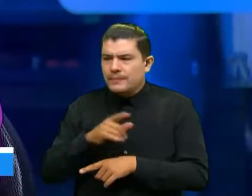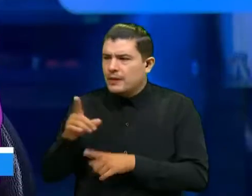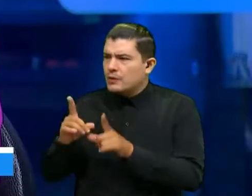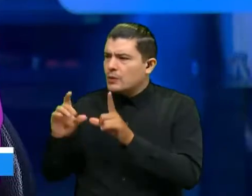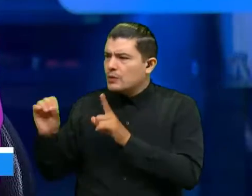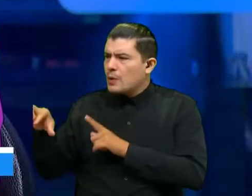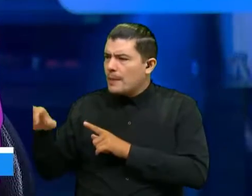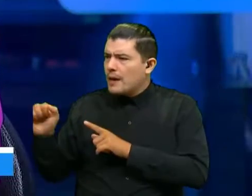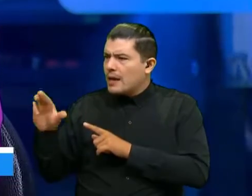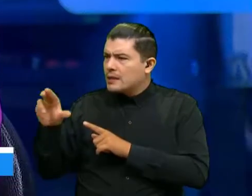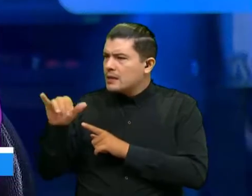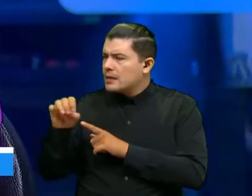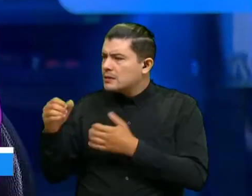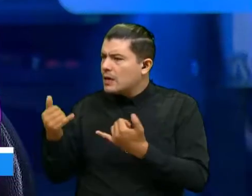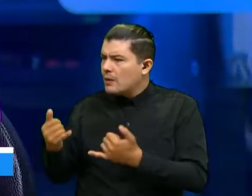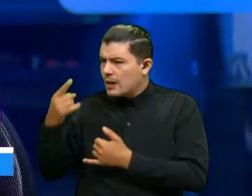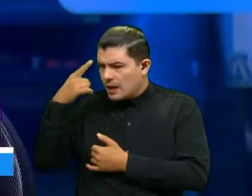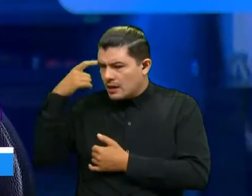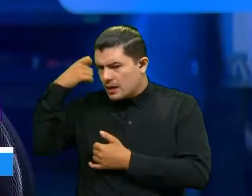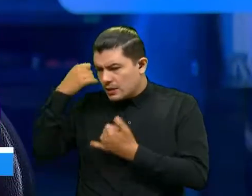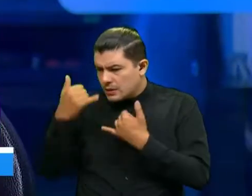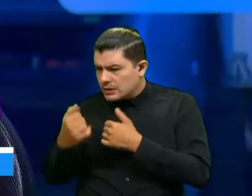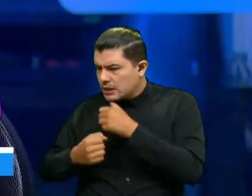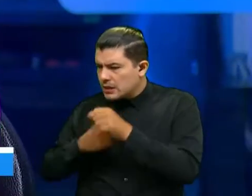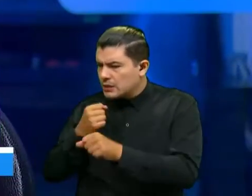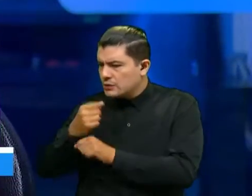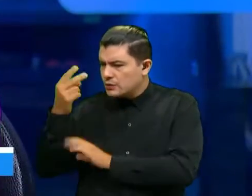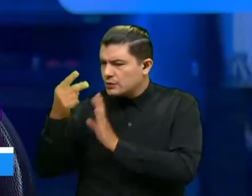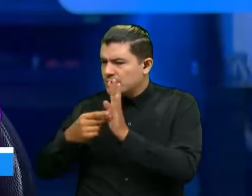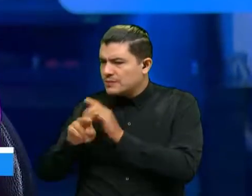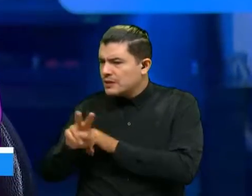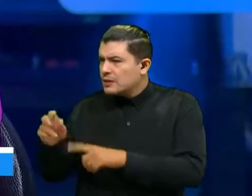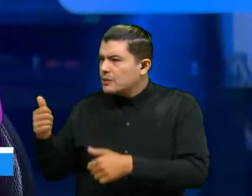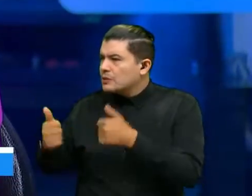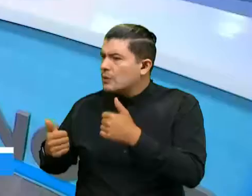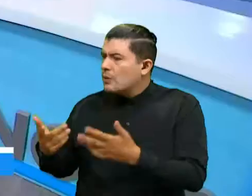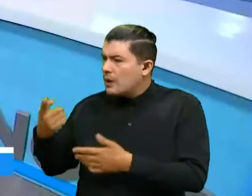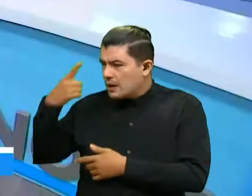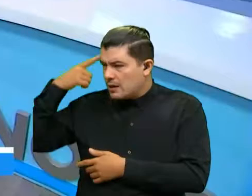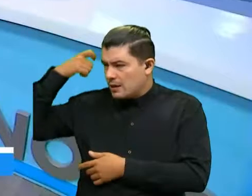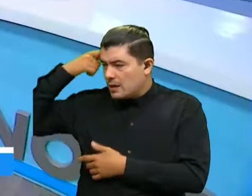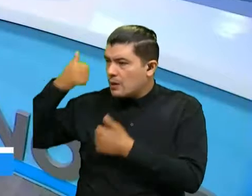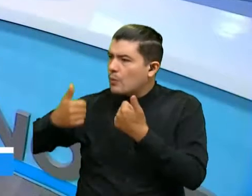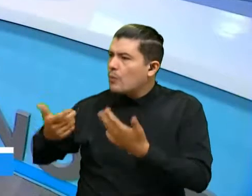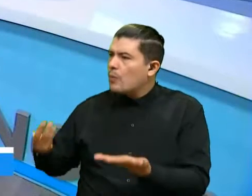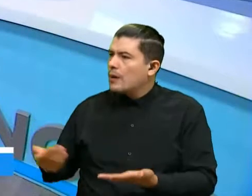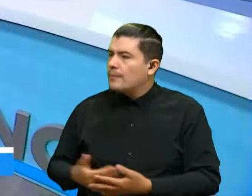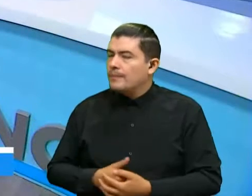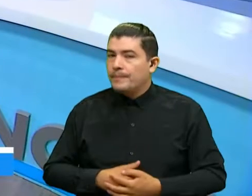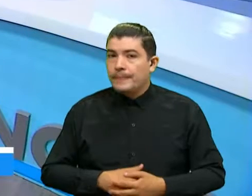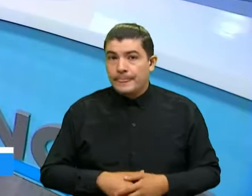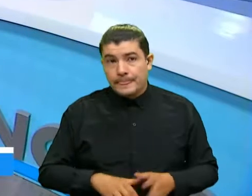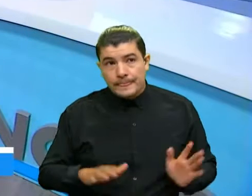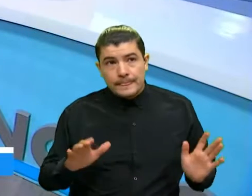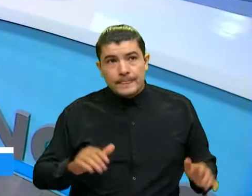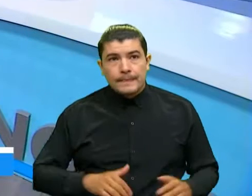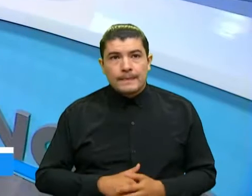¿cuáles son esos retos que se han propuesto para este 2022 allí en la UDES? bueno